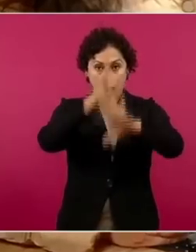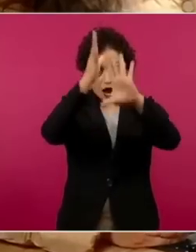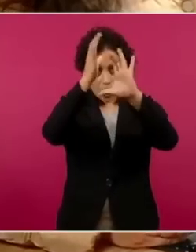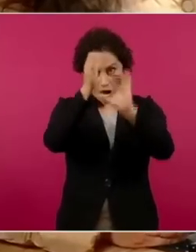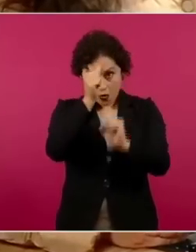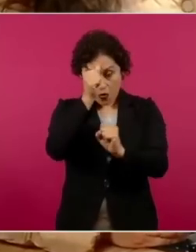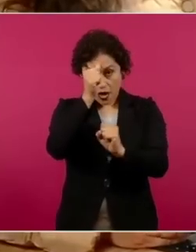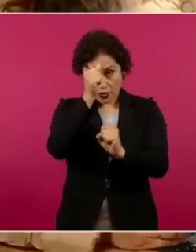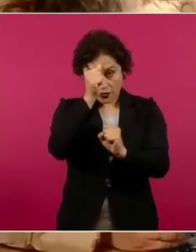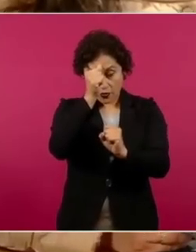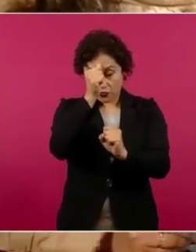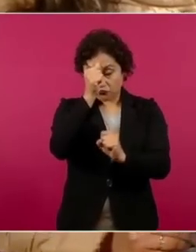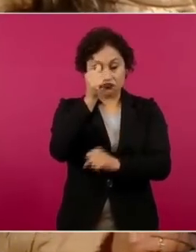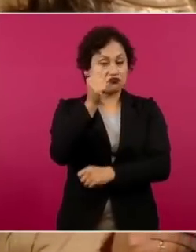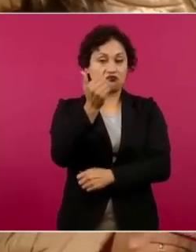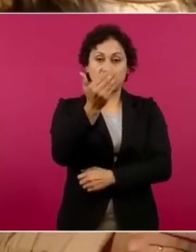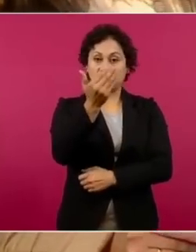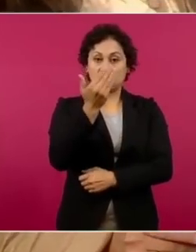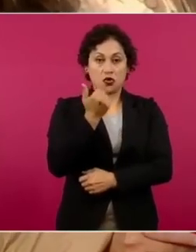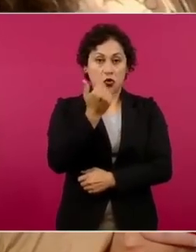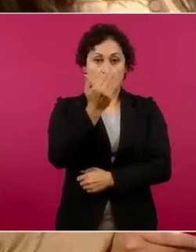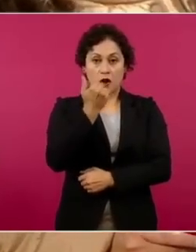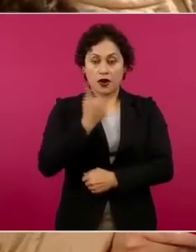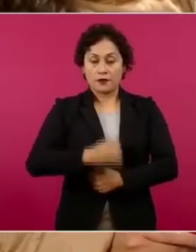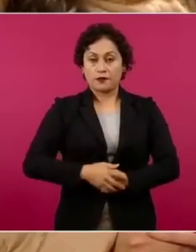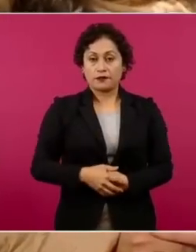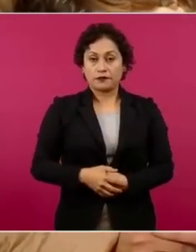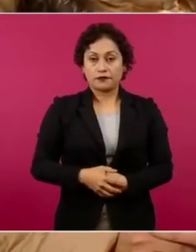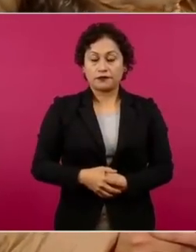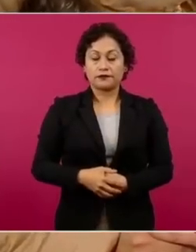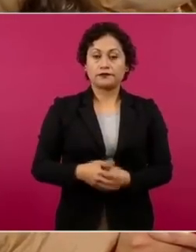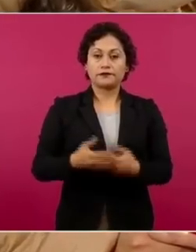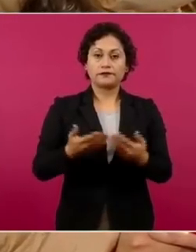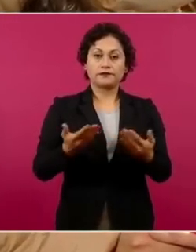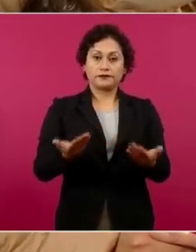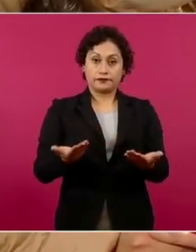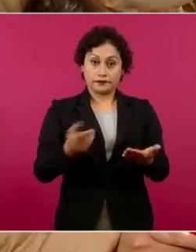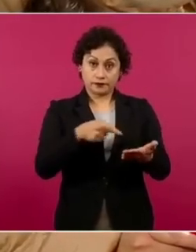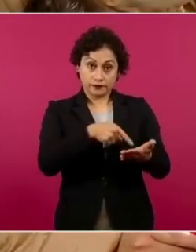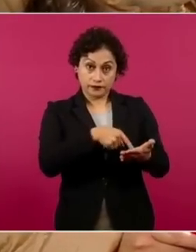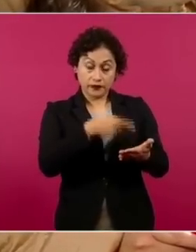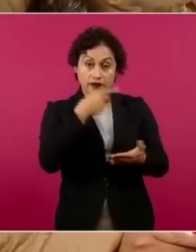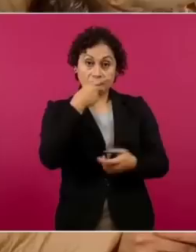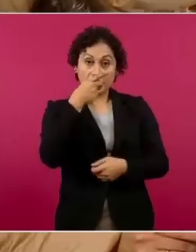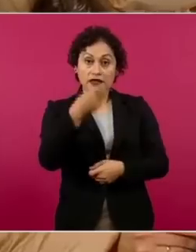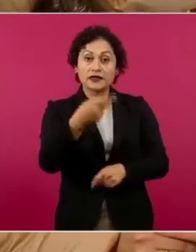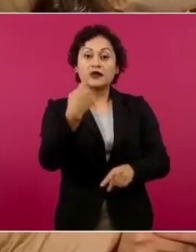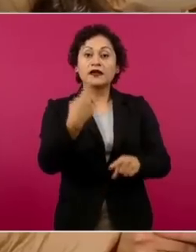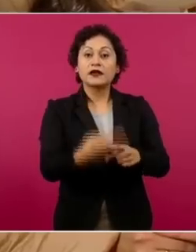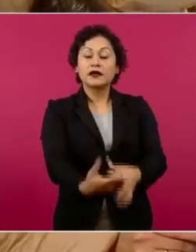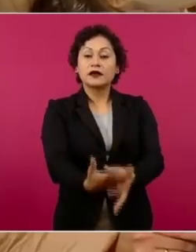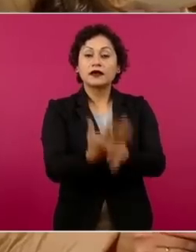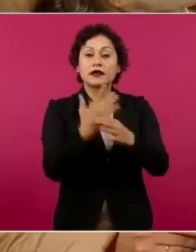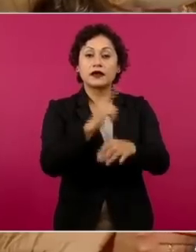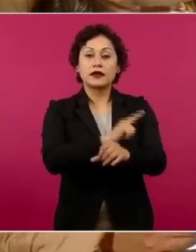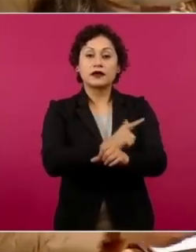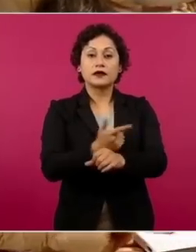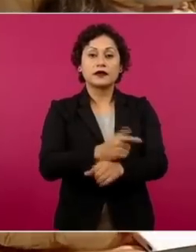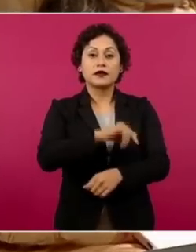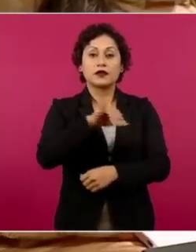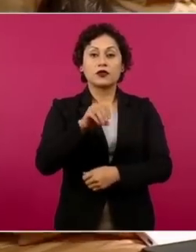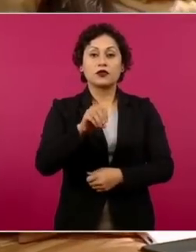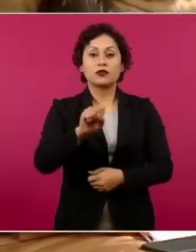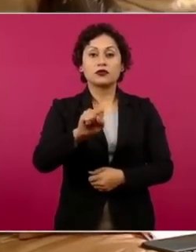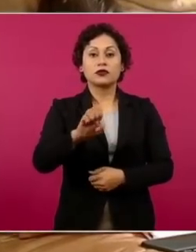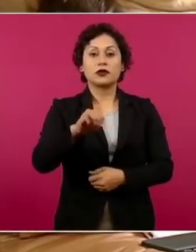de solución de controversias. Y eso lo dice el licenciado José Manuel Campuzano